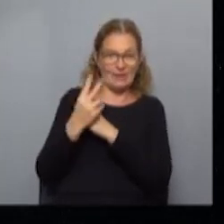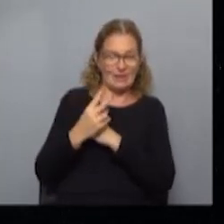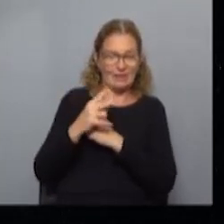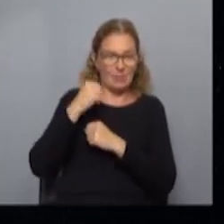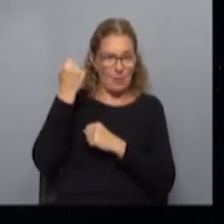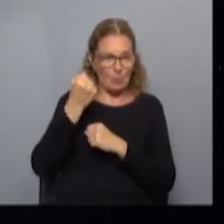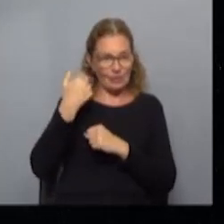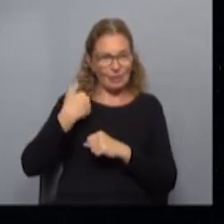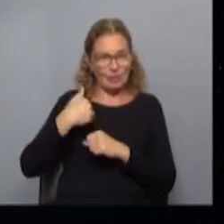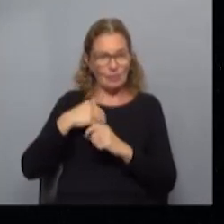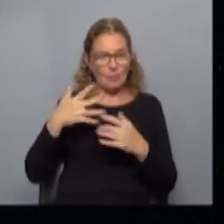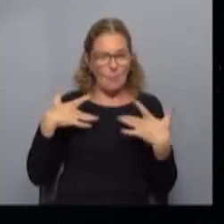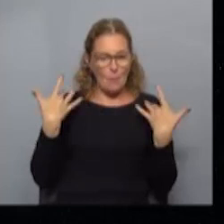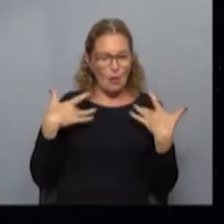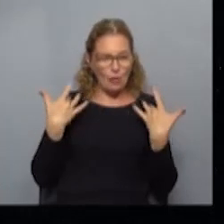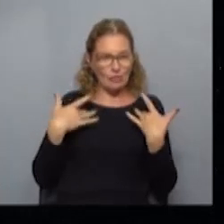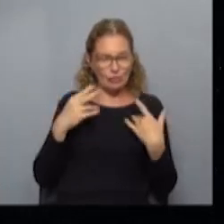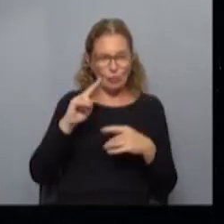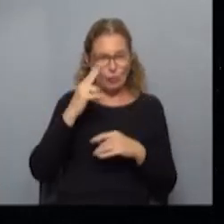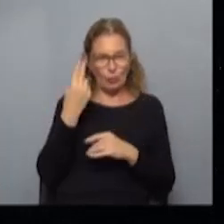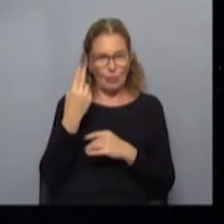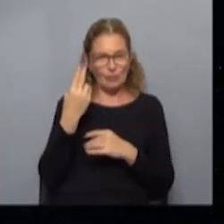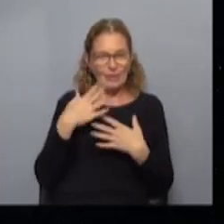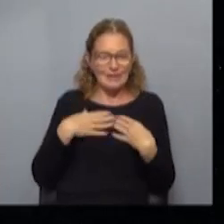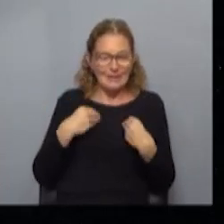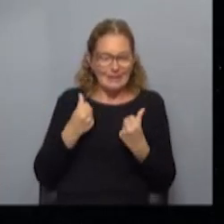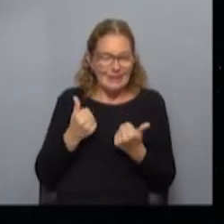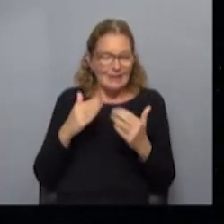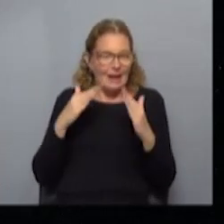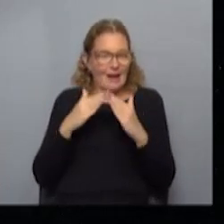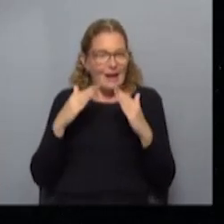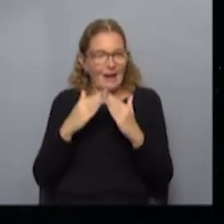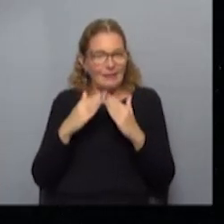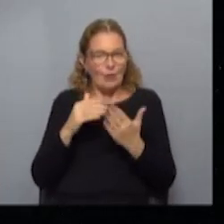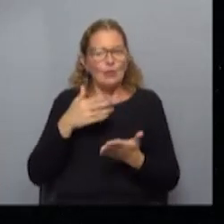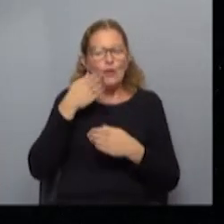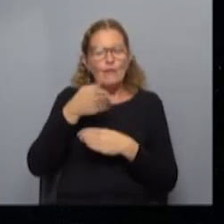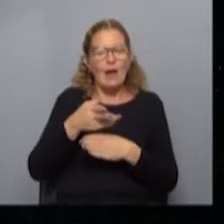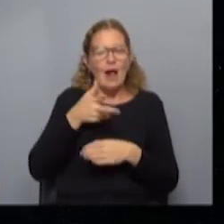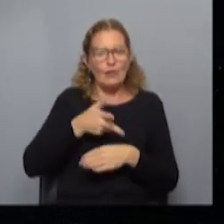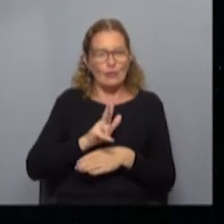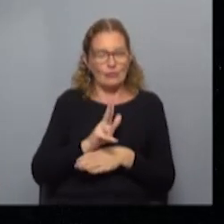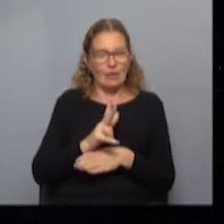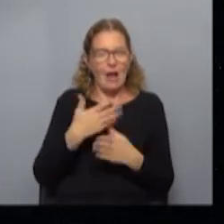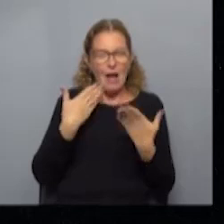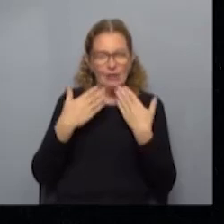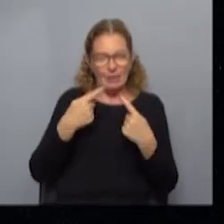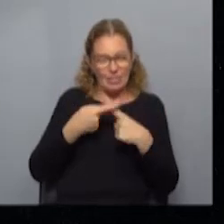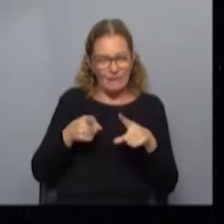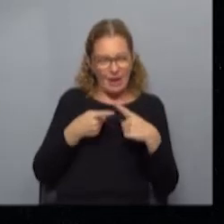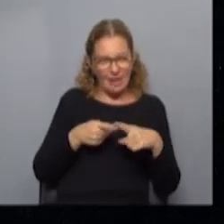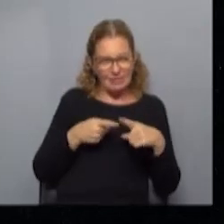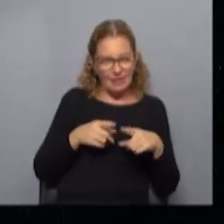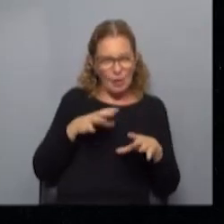son los argentinos, pero estamos muy contentos con los uruguayos que se sienten en casa estando en Rocha. Daniel, hablabas de la variedad de